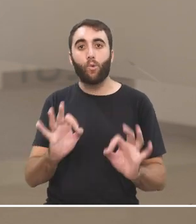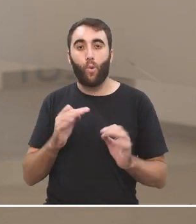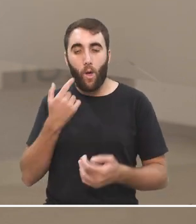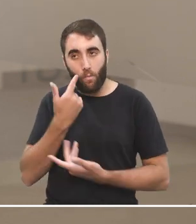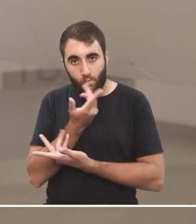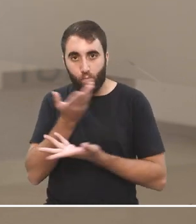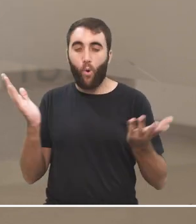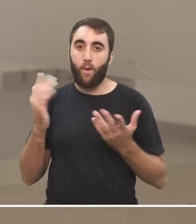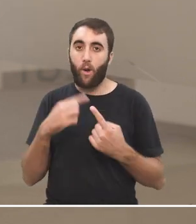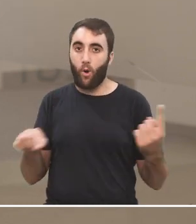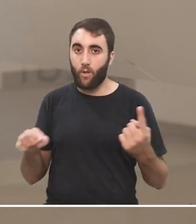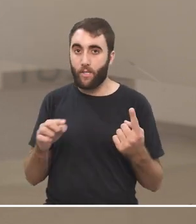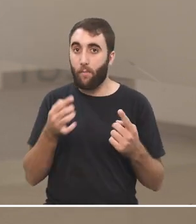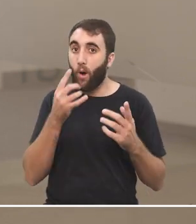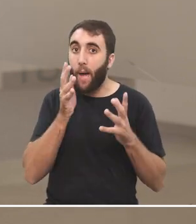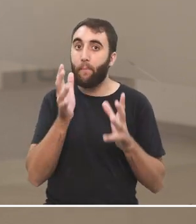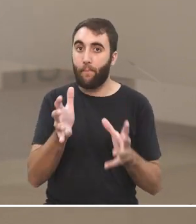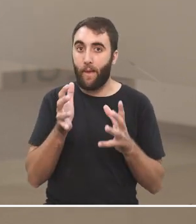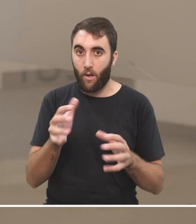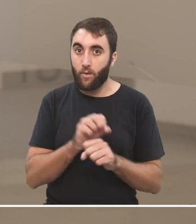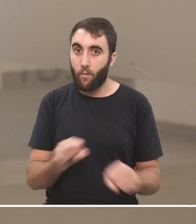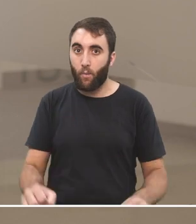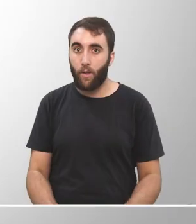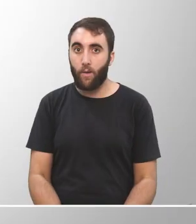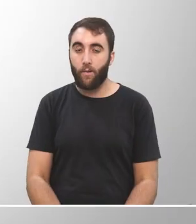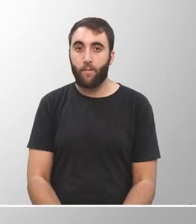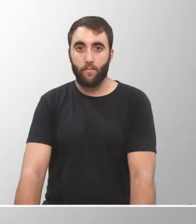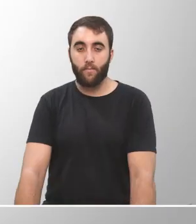y el costo ¿no? los riesgos que todo esto implica